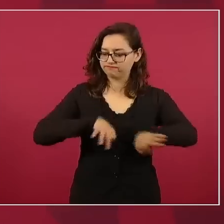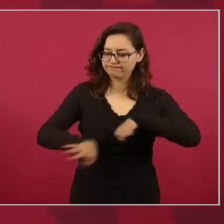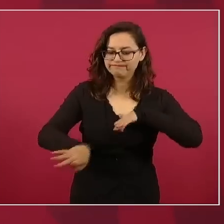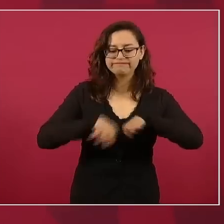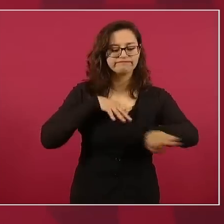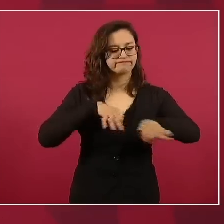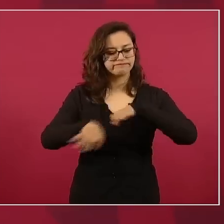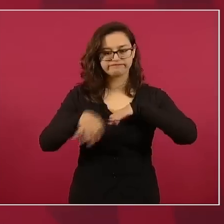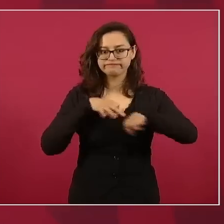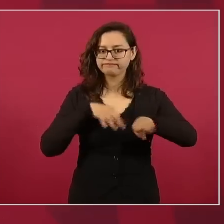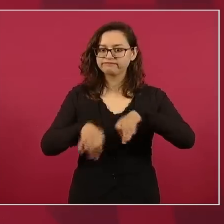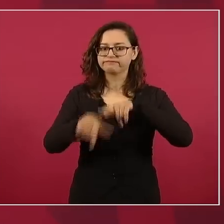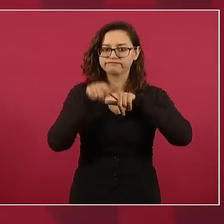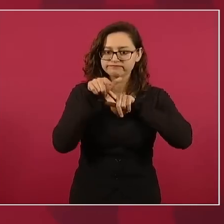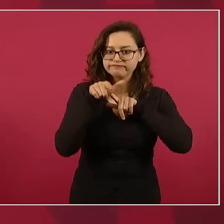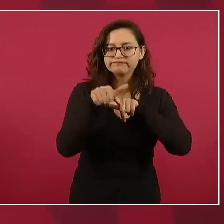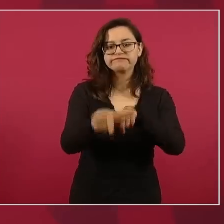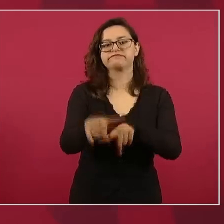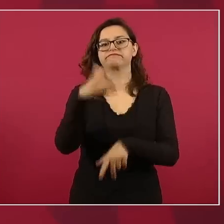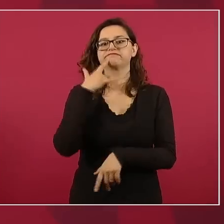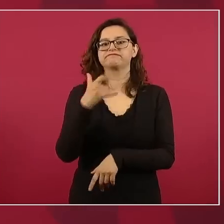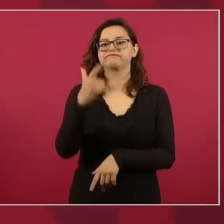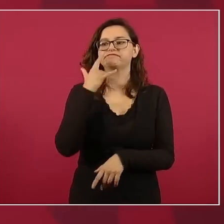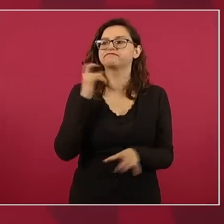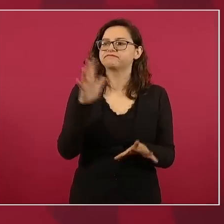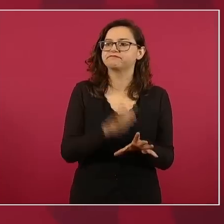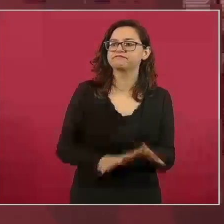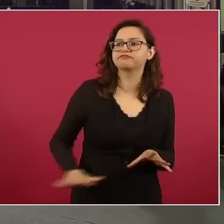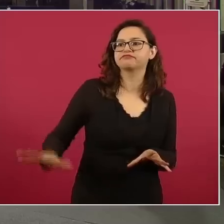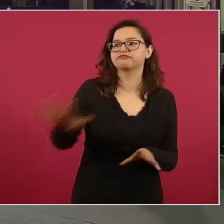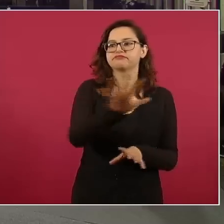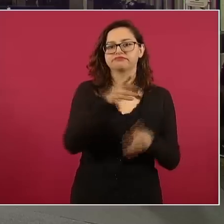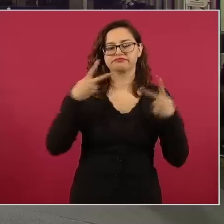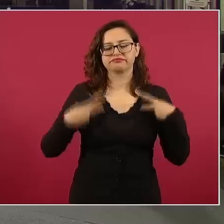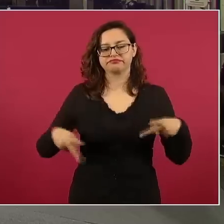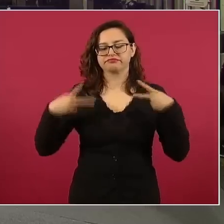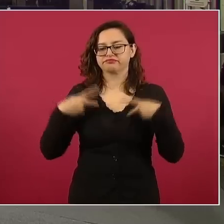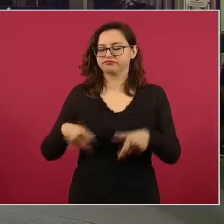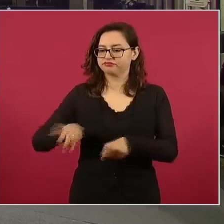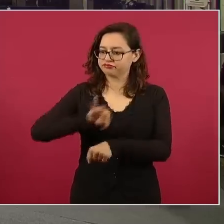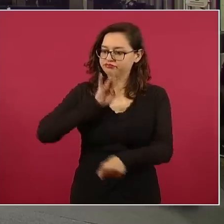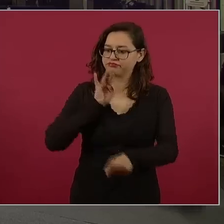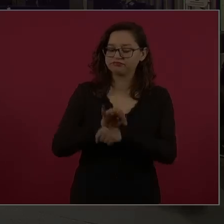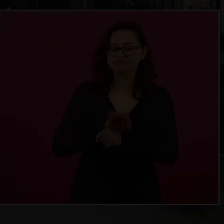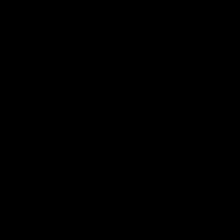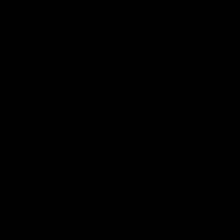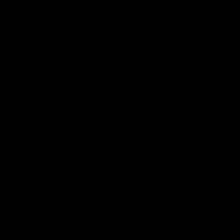en beneficio de nuestro pueblo hasta el último día.